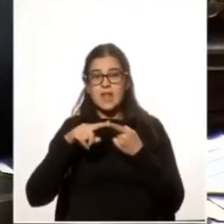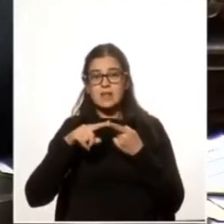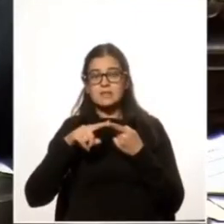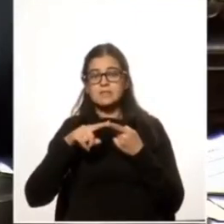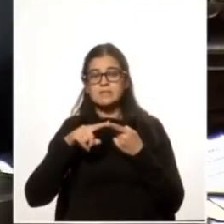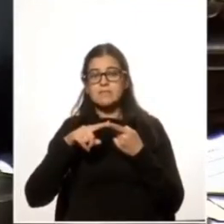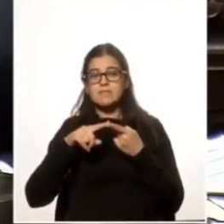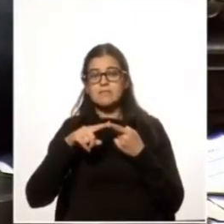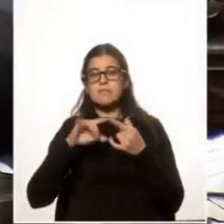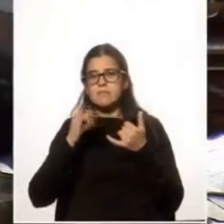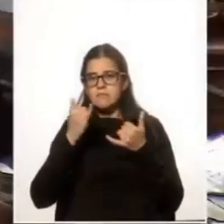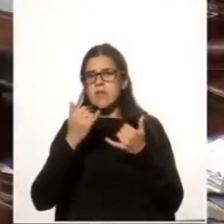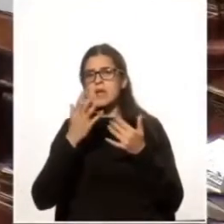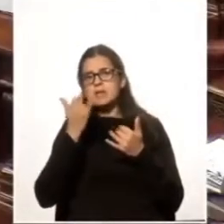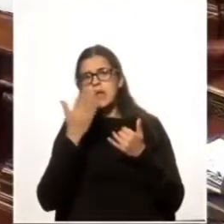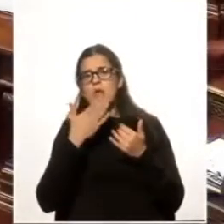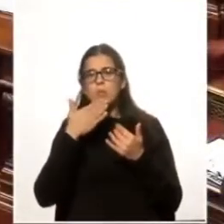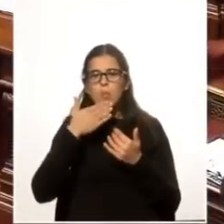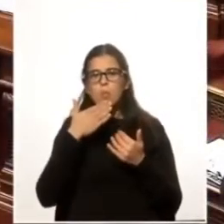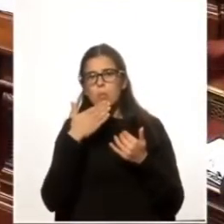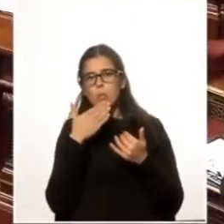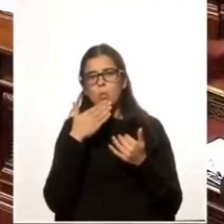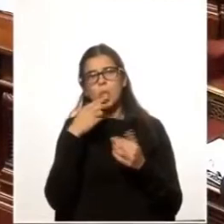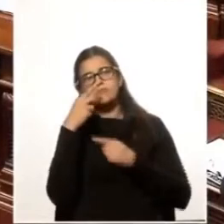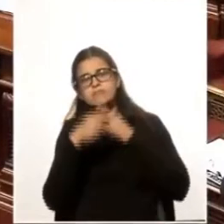que tanto se cuestionó